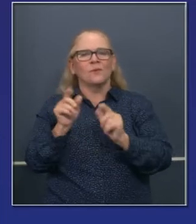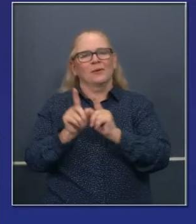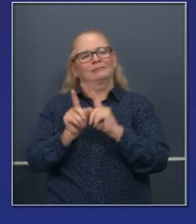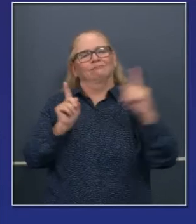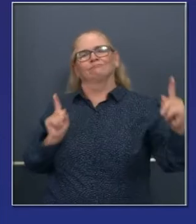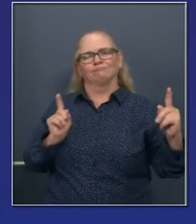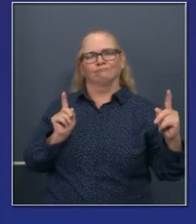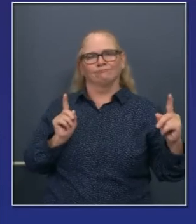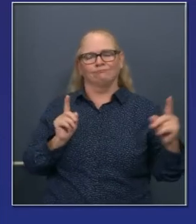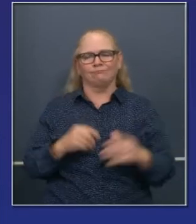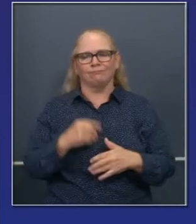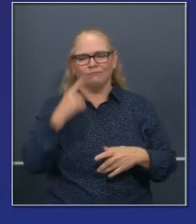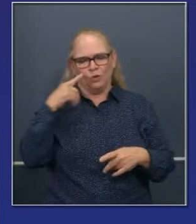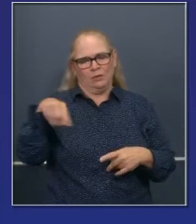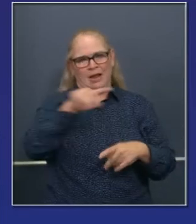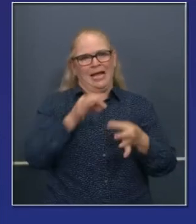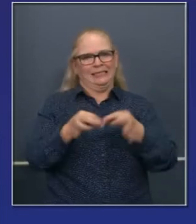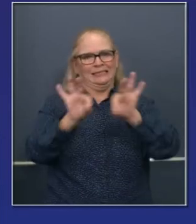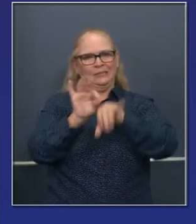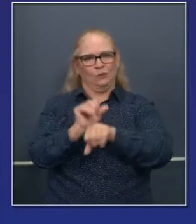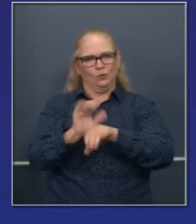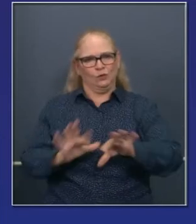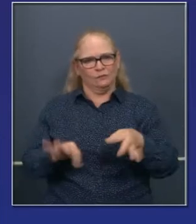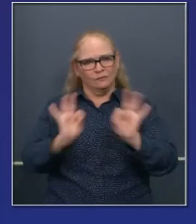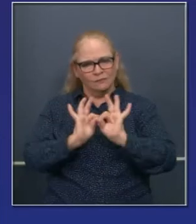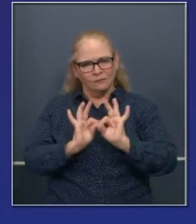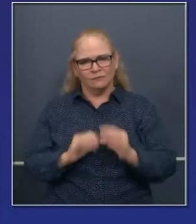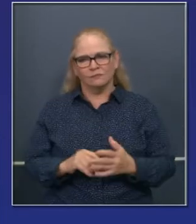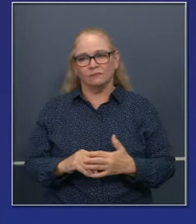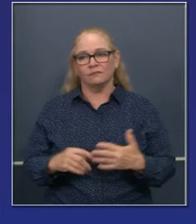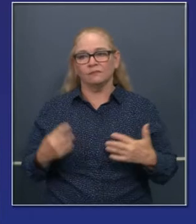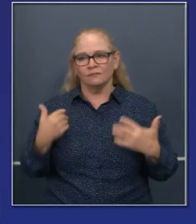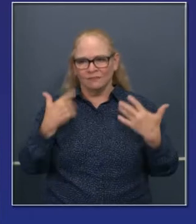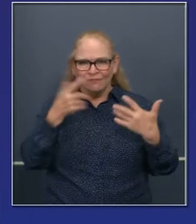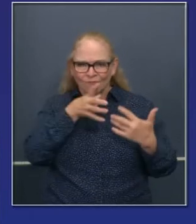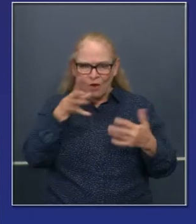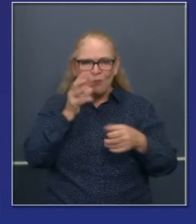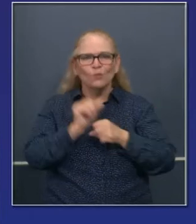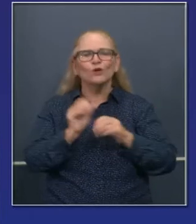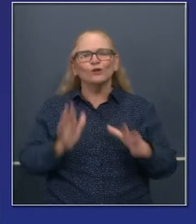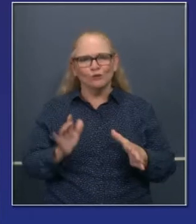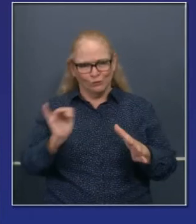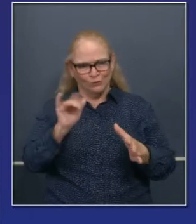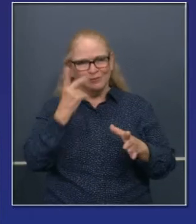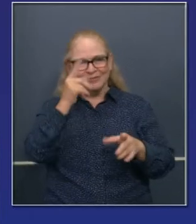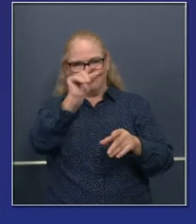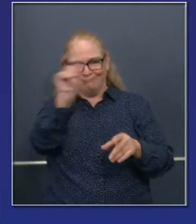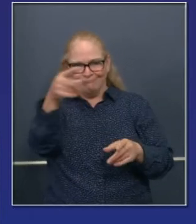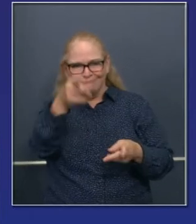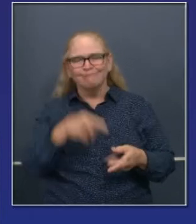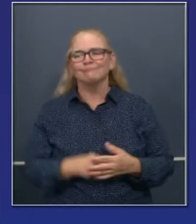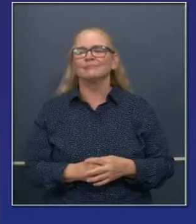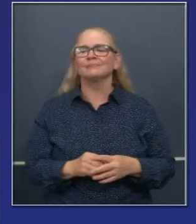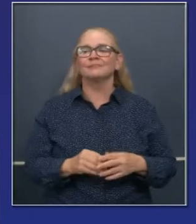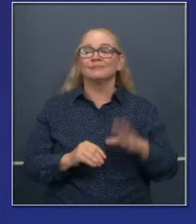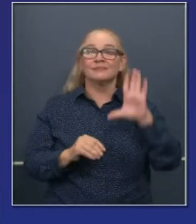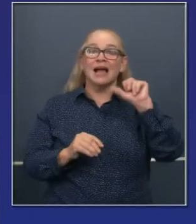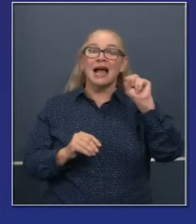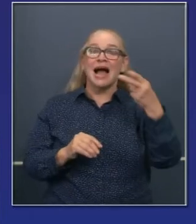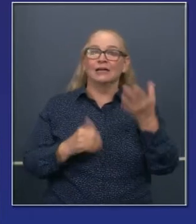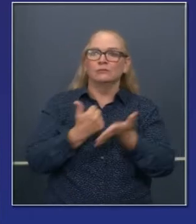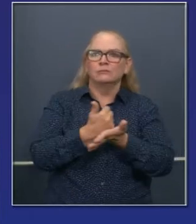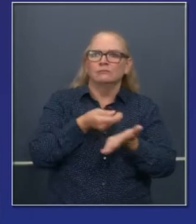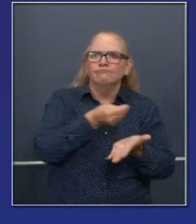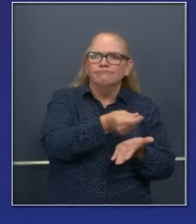vales, para noches de hotel que pueden extender también para trabajadores de agricultura. Asistencia con dinero de efectivo,